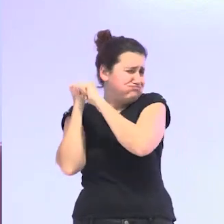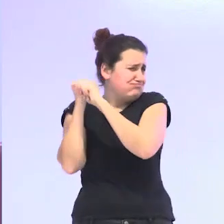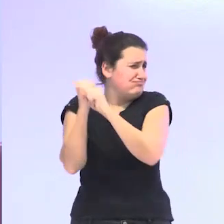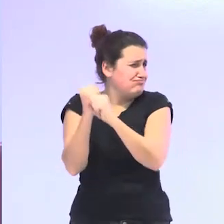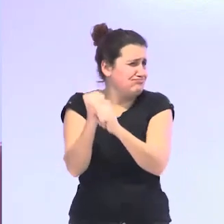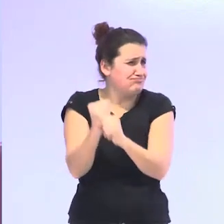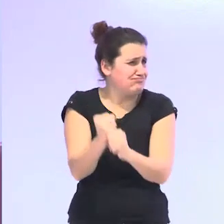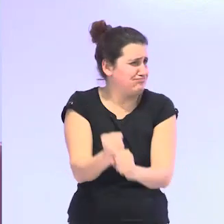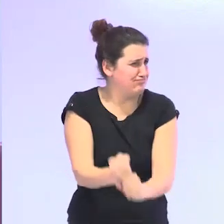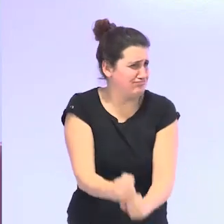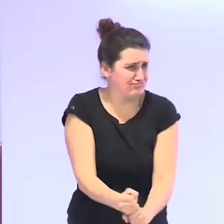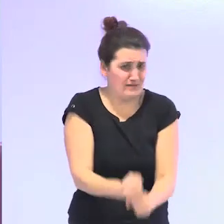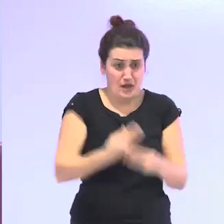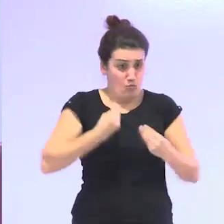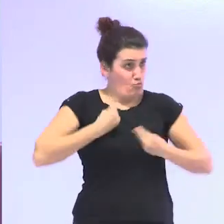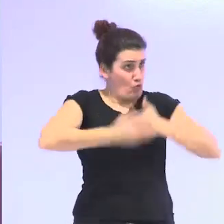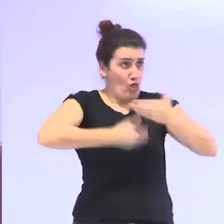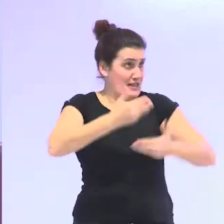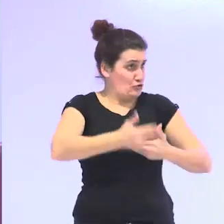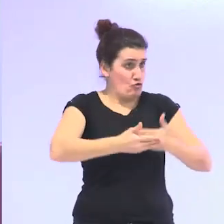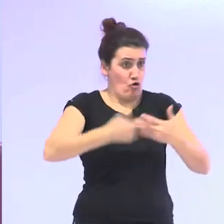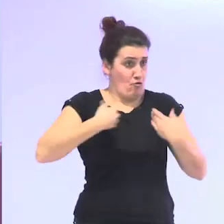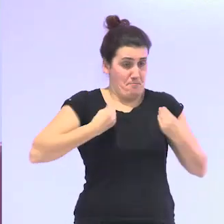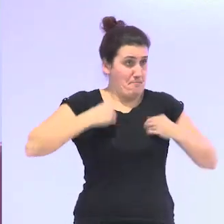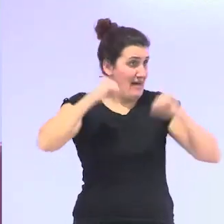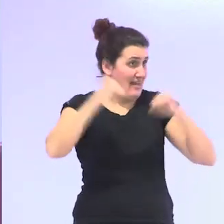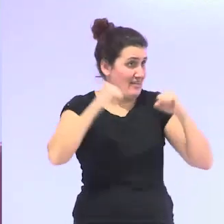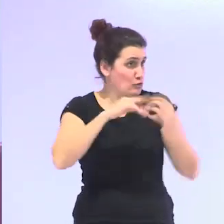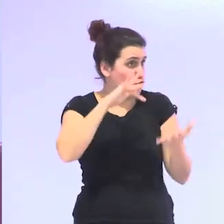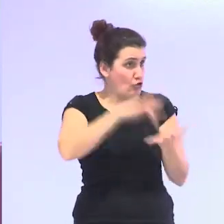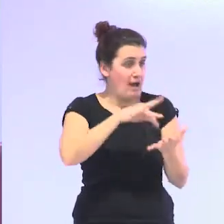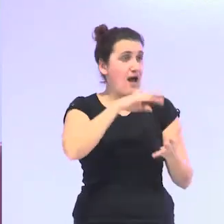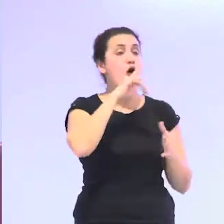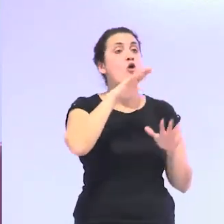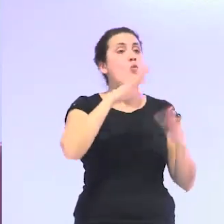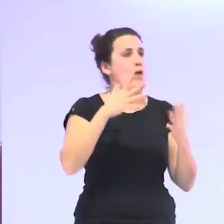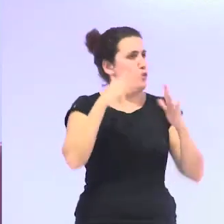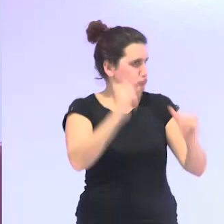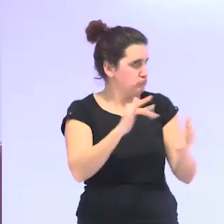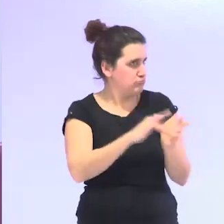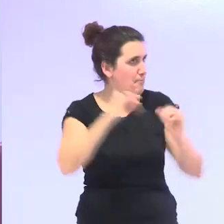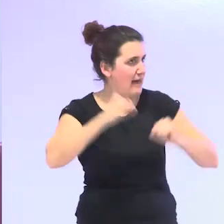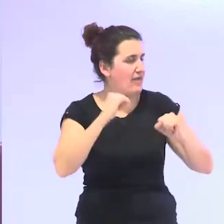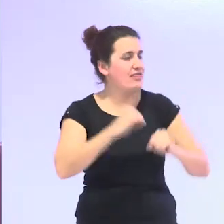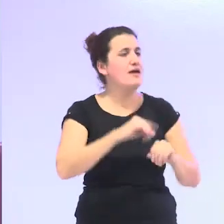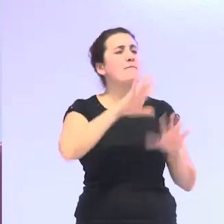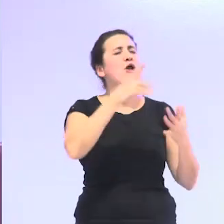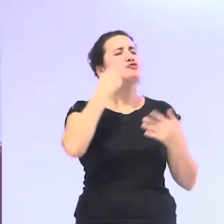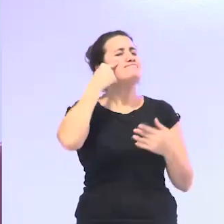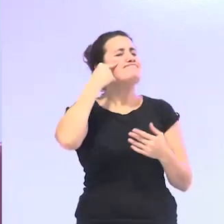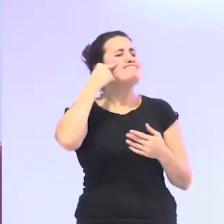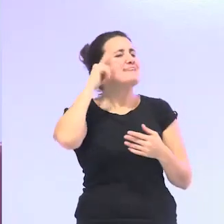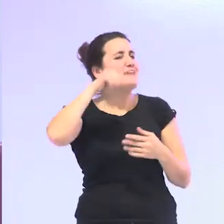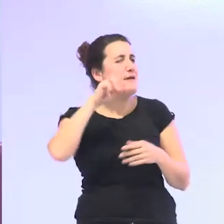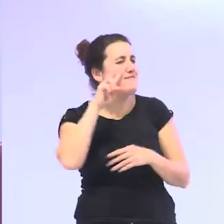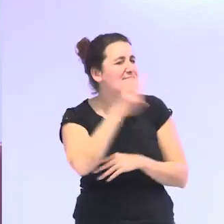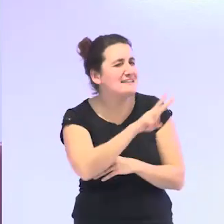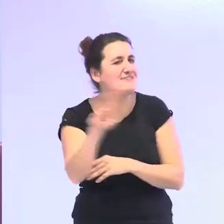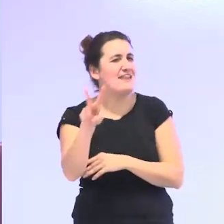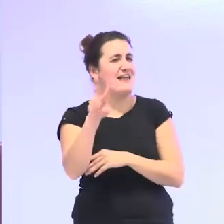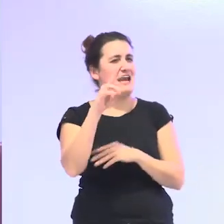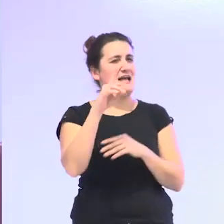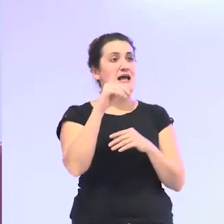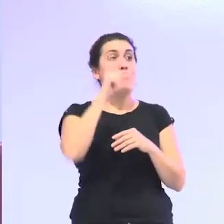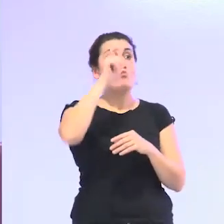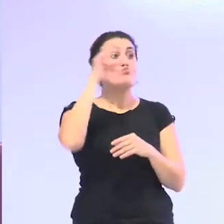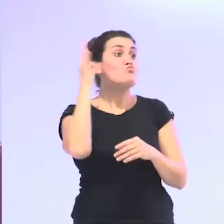en nuestro proceso de envejecimiento cuando llegamos a la vejez pero también quiero visibilizar la enorme contribución que